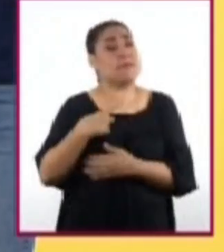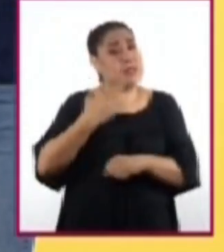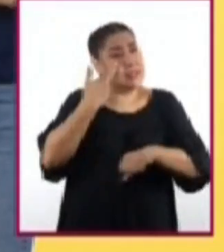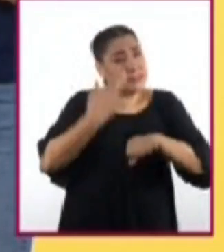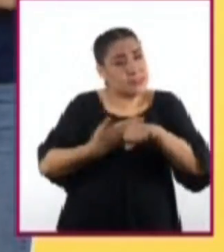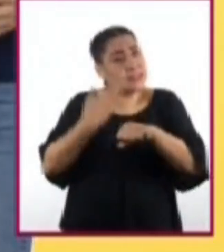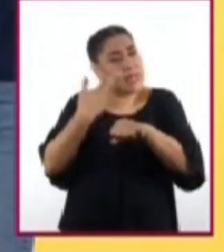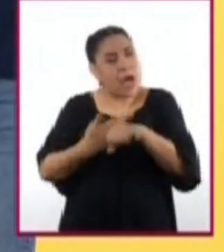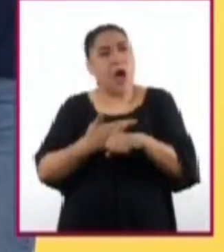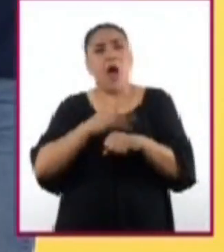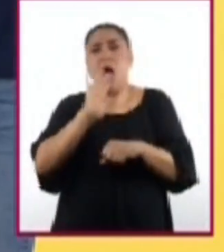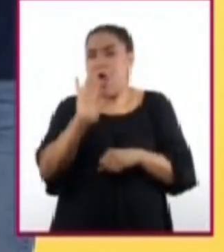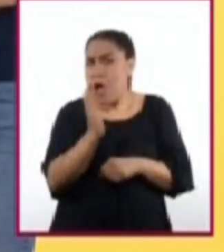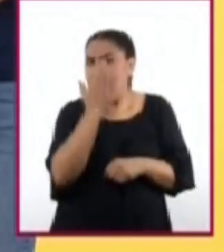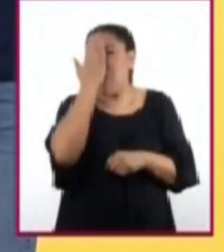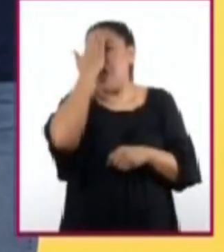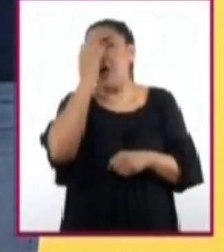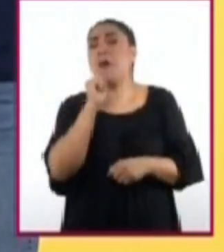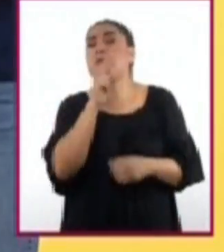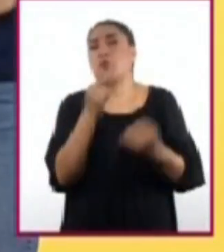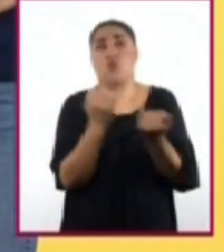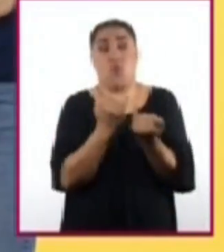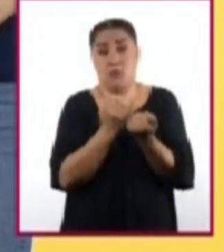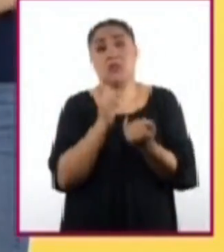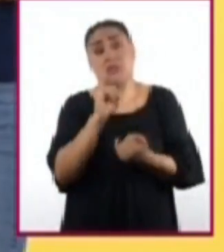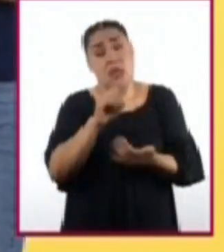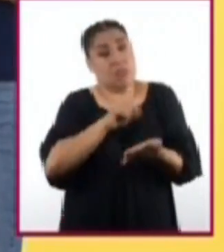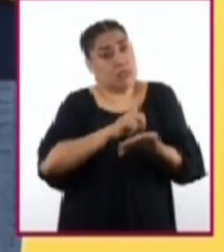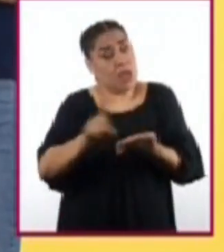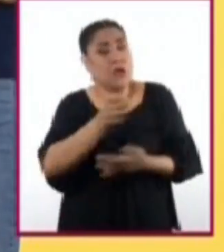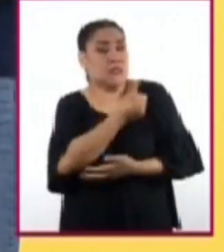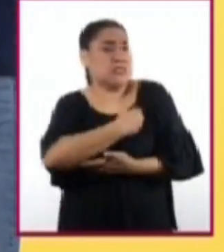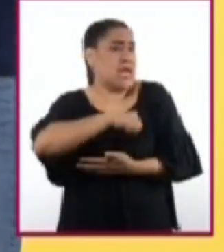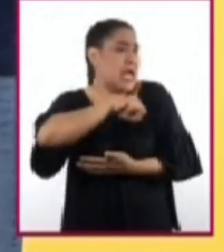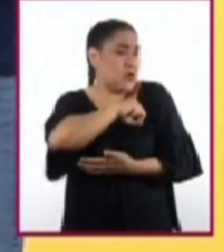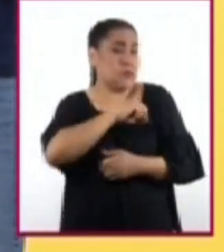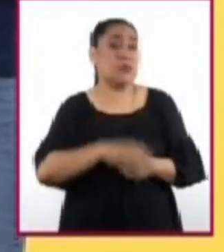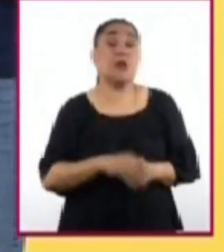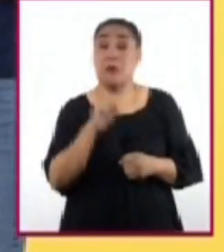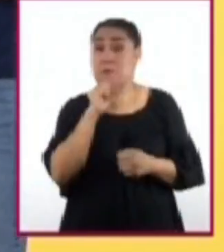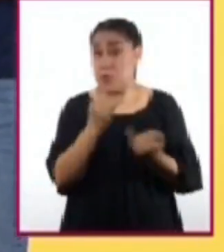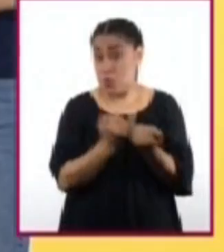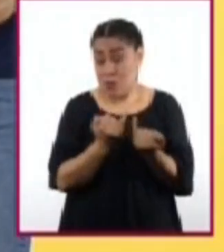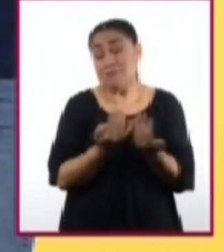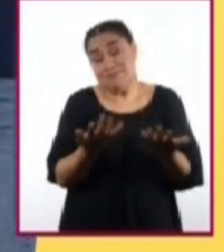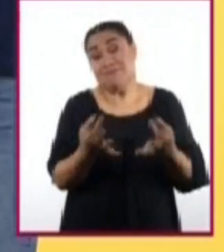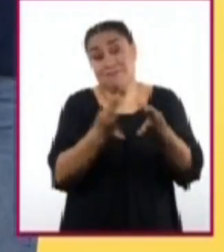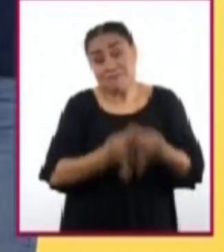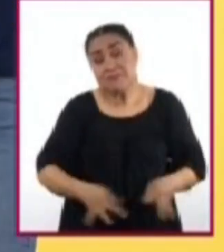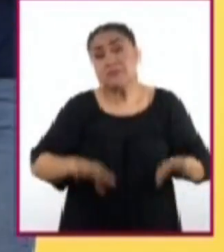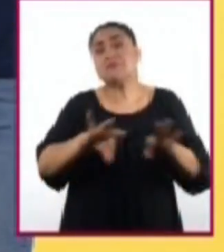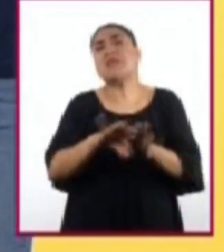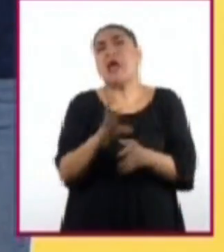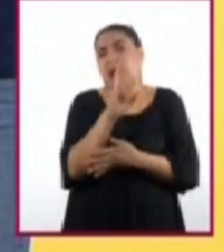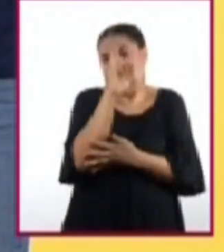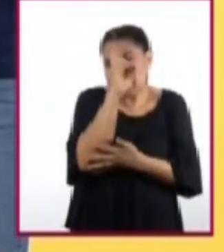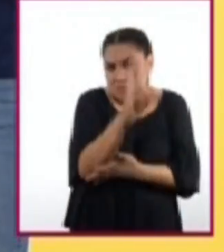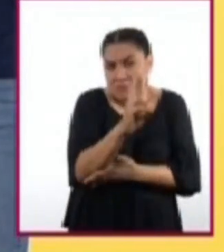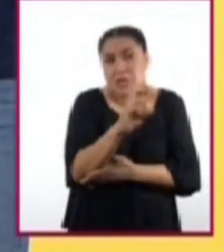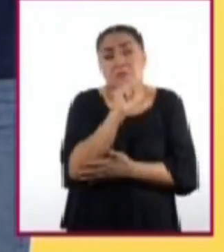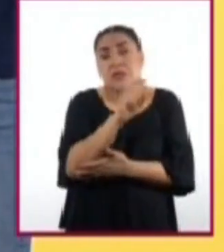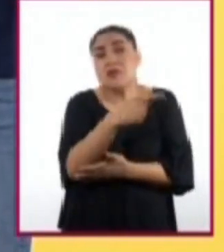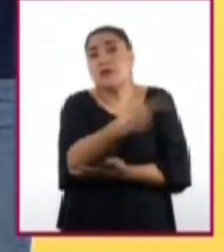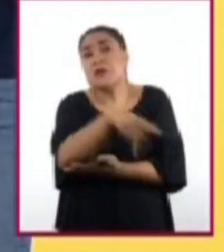debes conocerte, así como ejercer tu derecho a la salud integral. Además, es importante el respeto a las